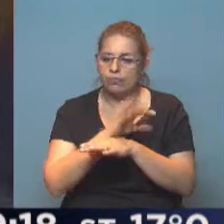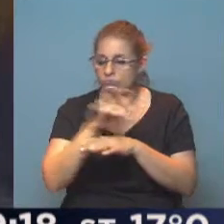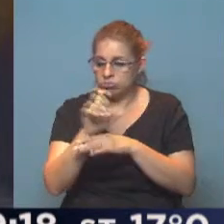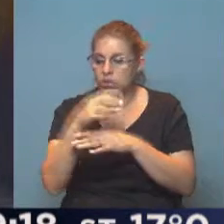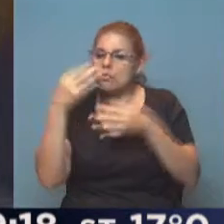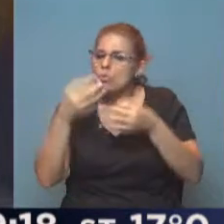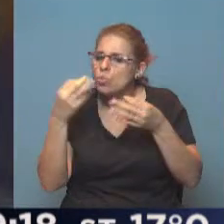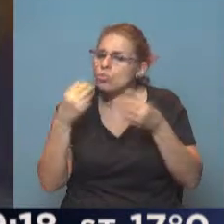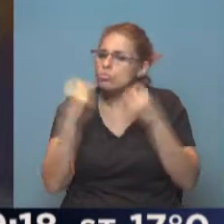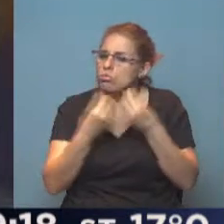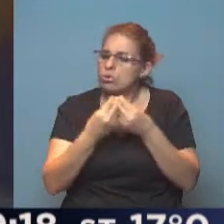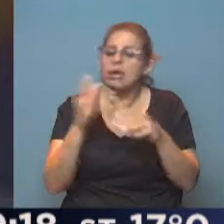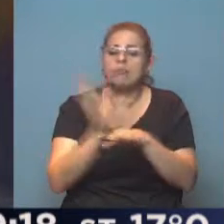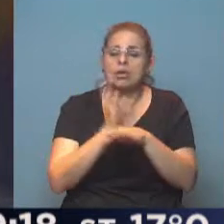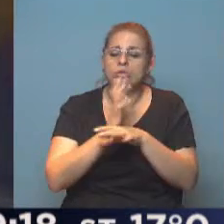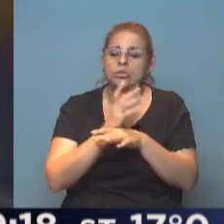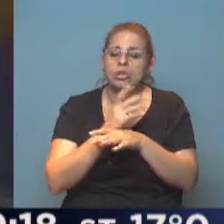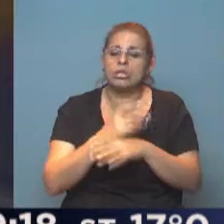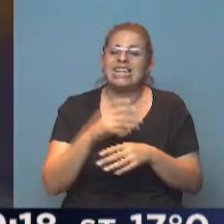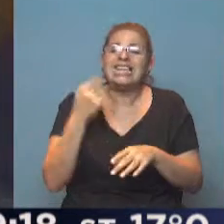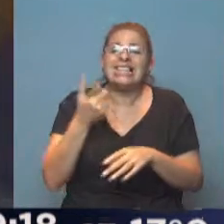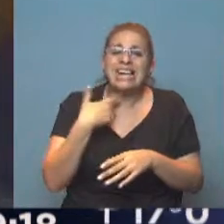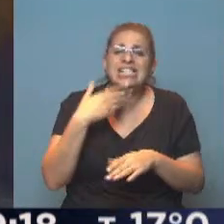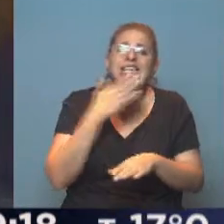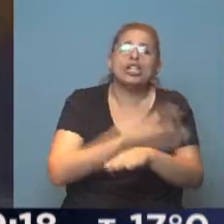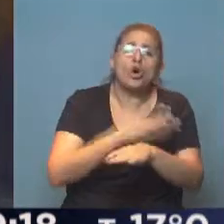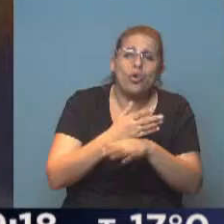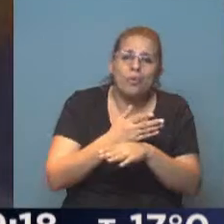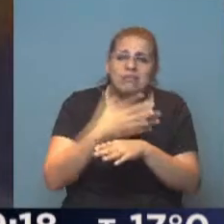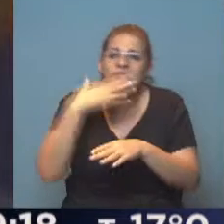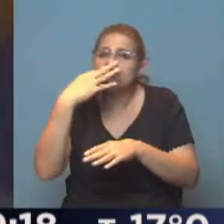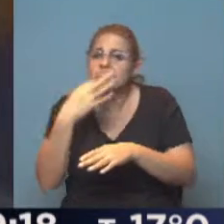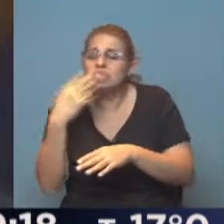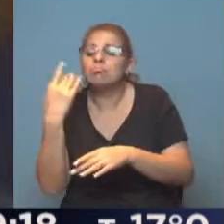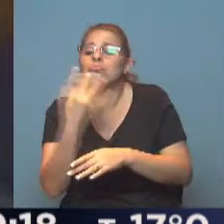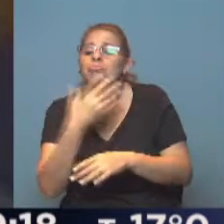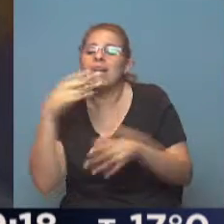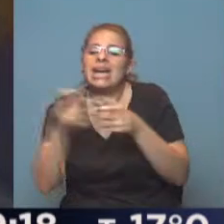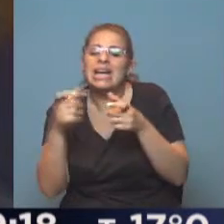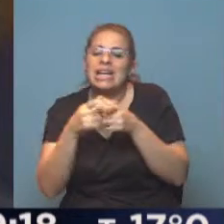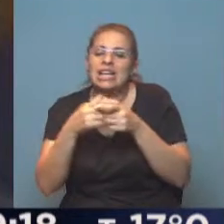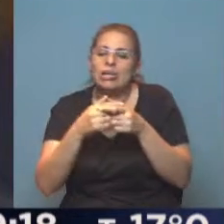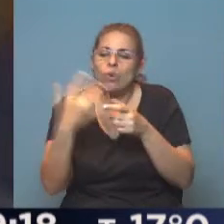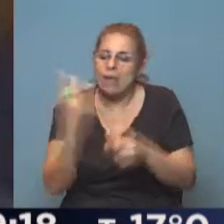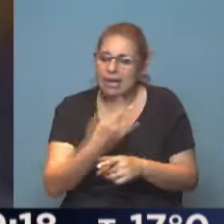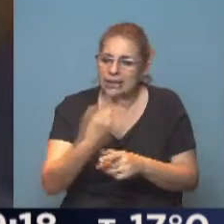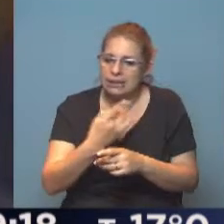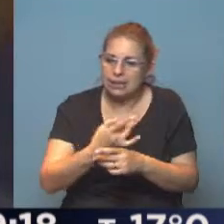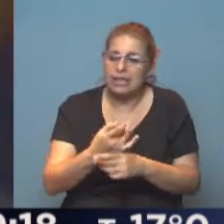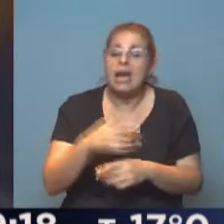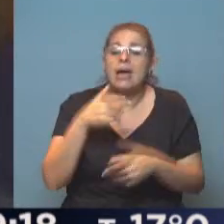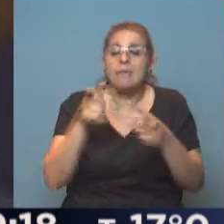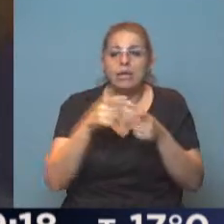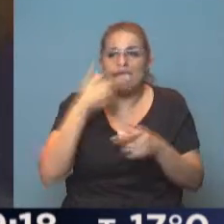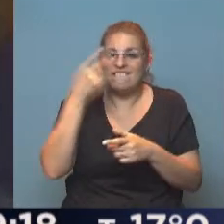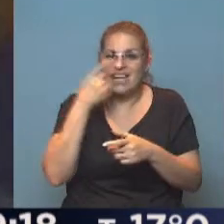elenco al estilo de Oliver Stone, casi entre la ficción y el documental. Snowden me parece que es una película muy interesante para darnos cuenta y confirmar